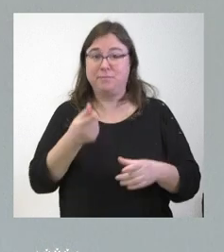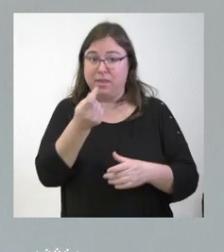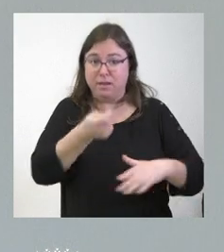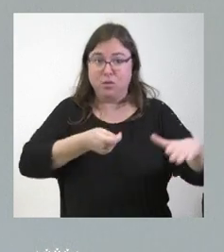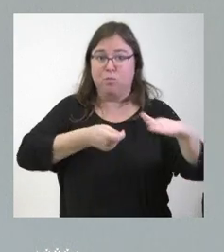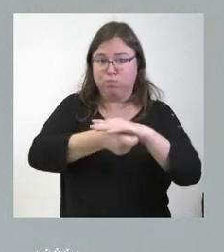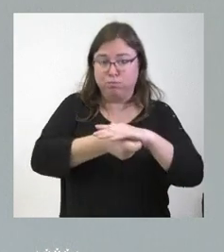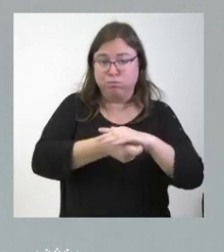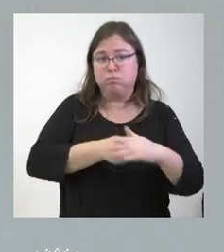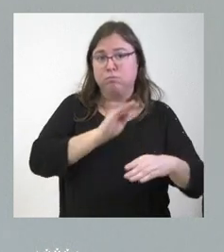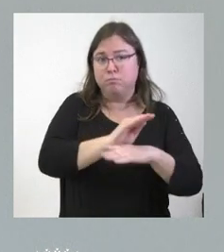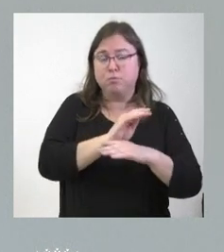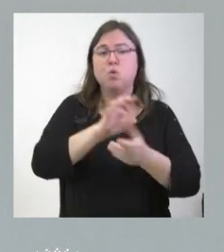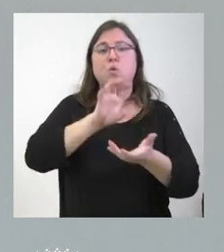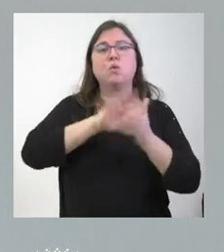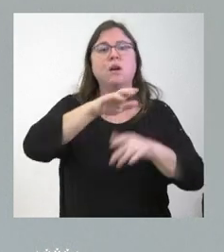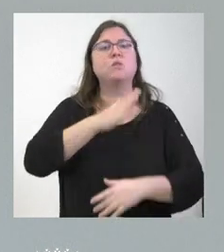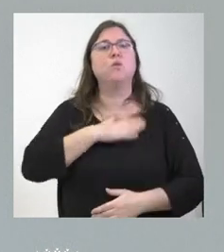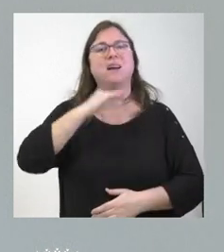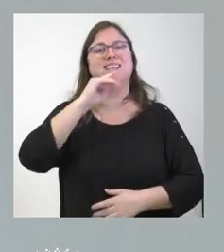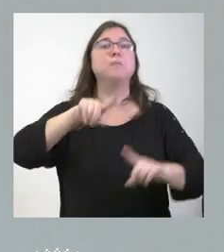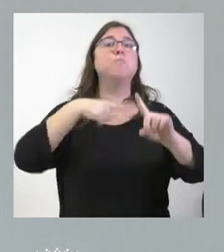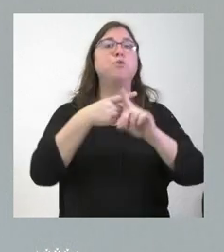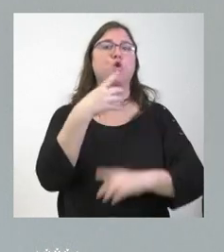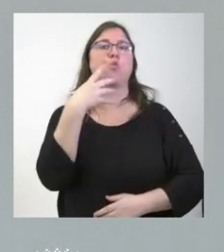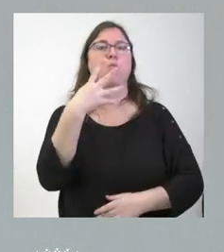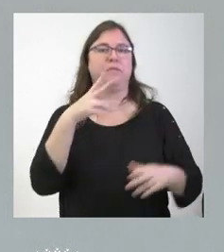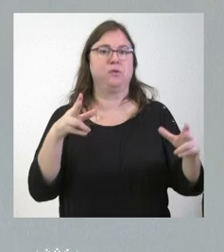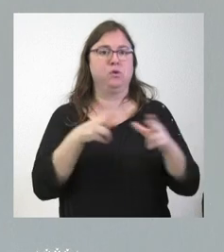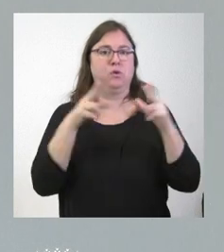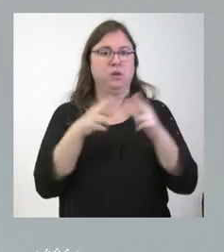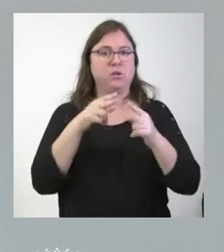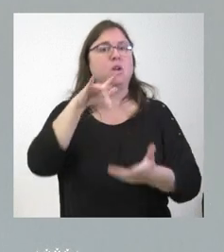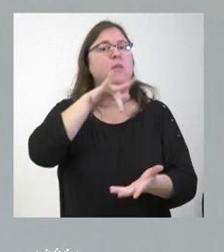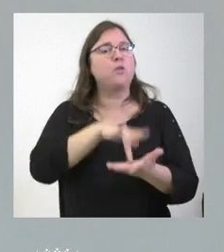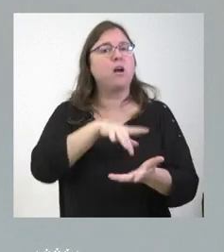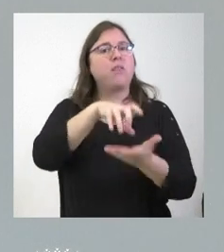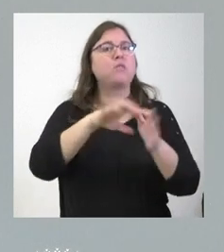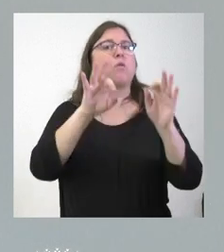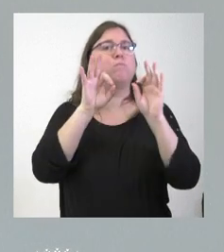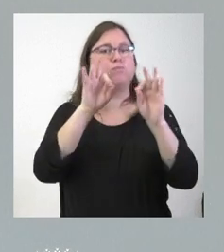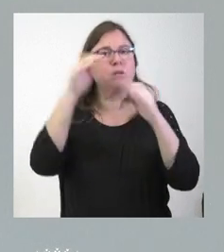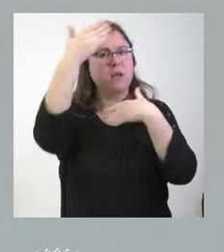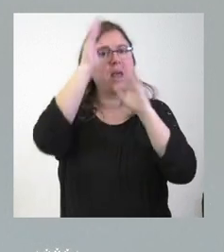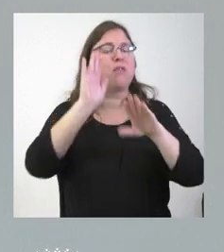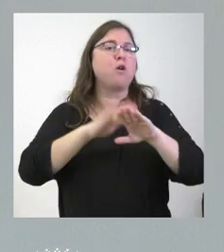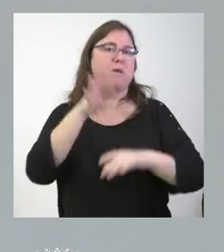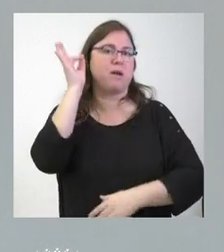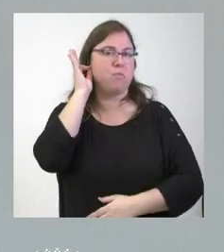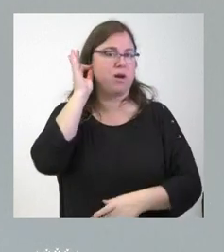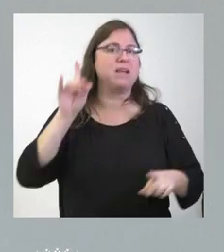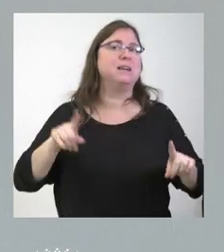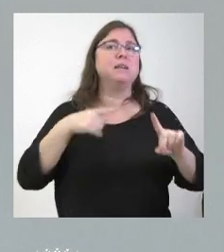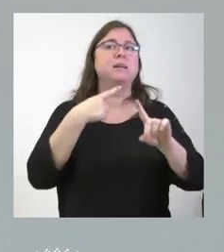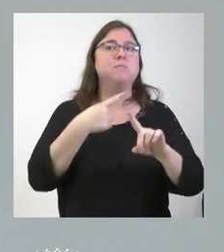con la ciudad de Soria. En segundo lugar, se va a crear un centro específico de atención a mujeres. Y en tercer lugar,